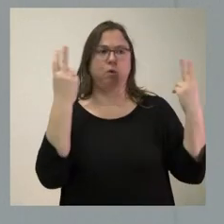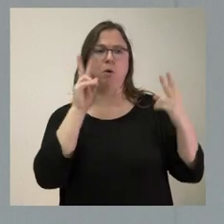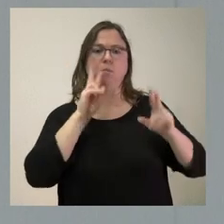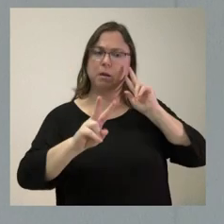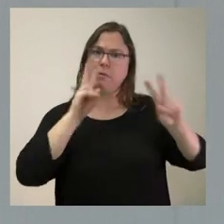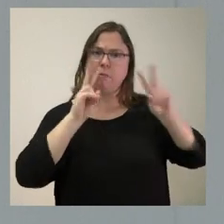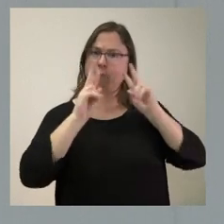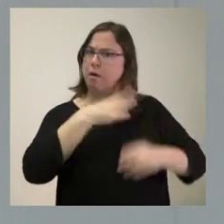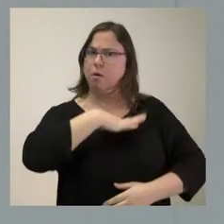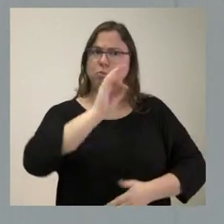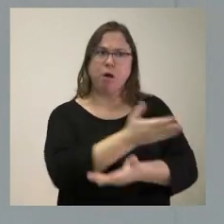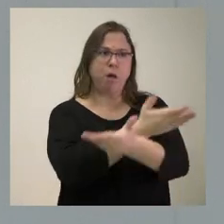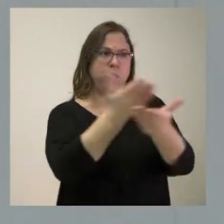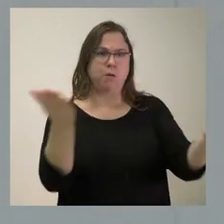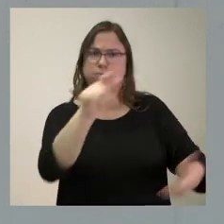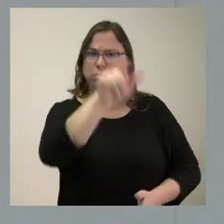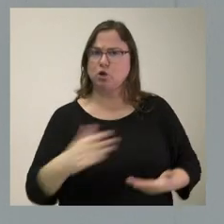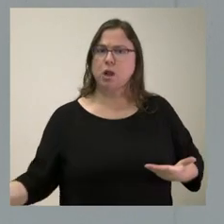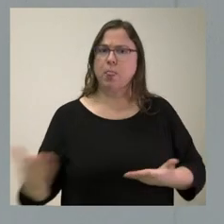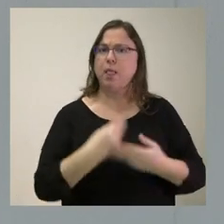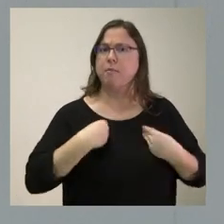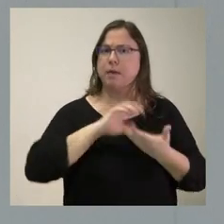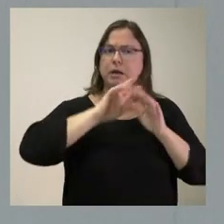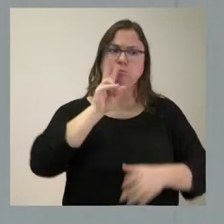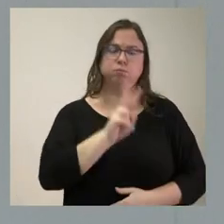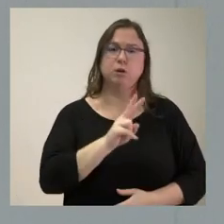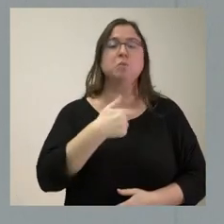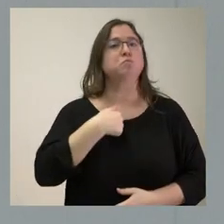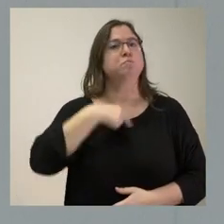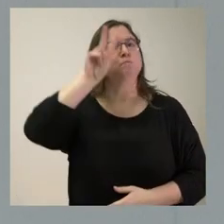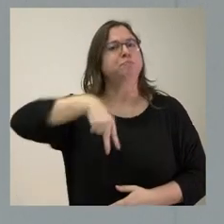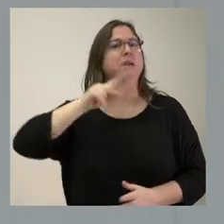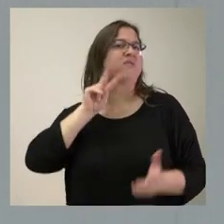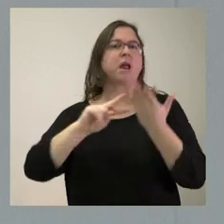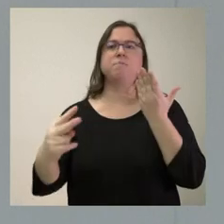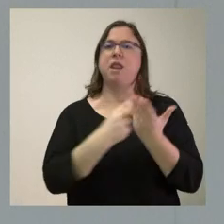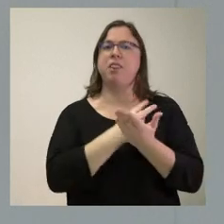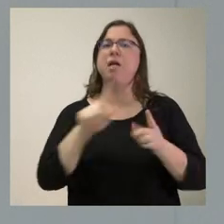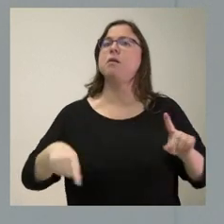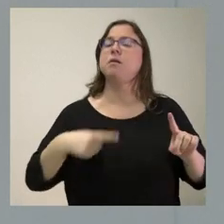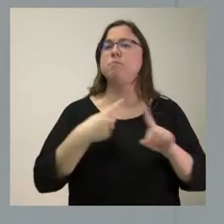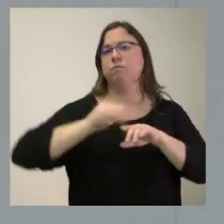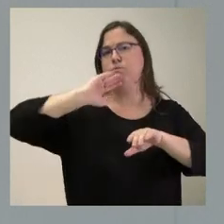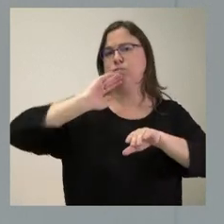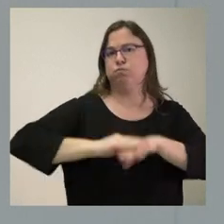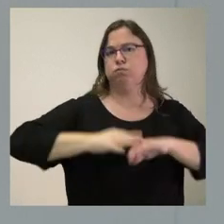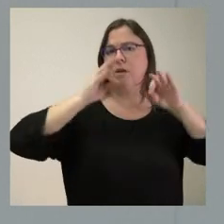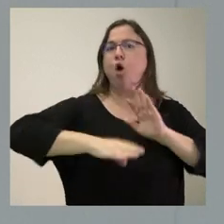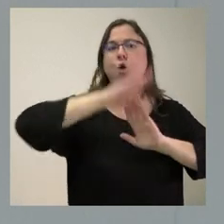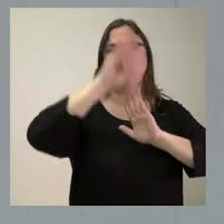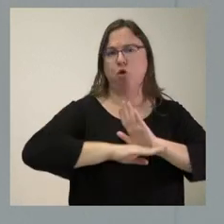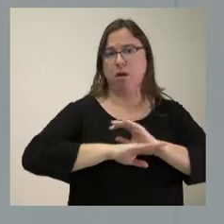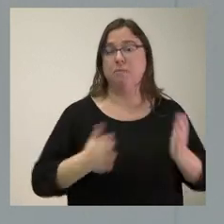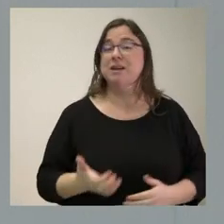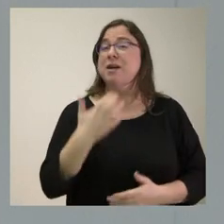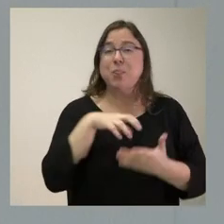por el conjunto de las personas de Castilla y León. Actuamos con transparencia y damos cuenta del cumplimiento de ese programa. Sin